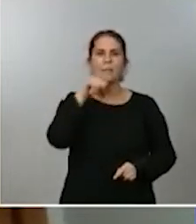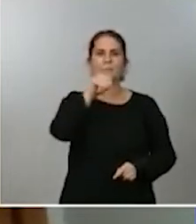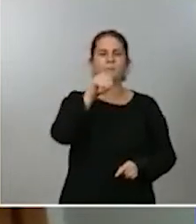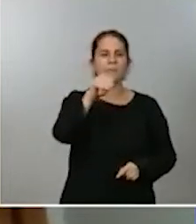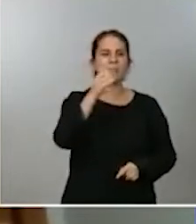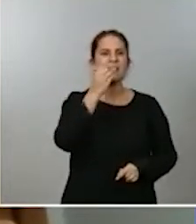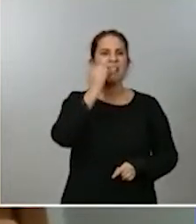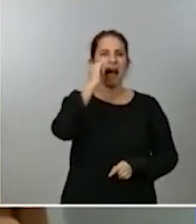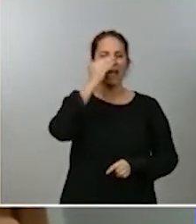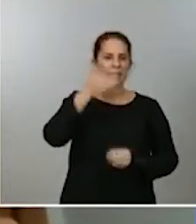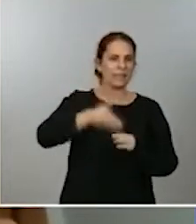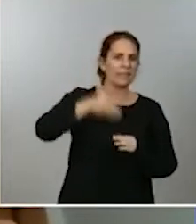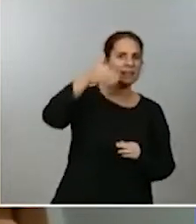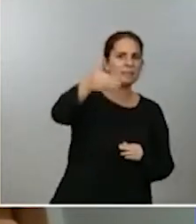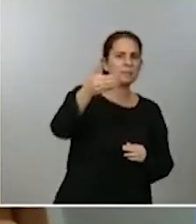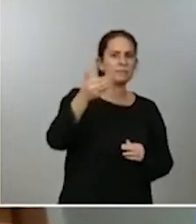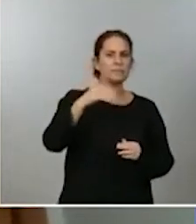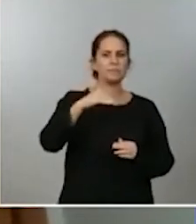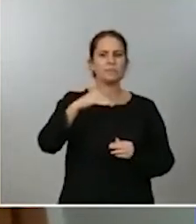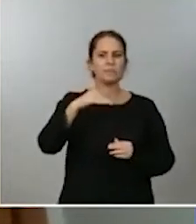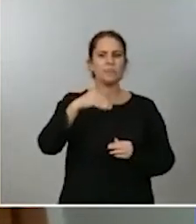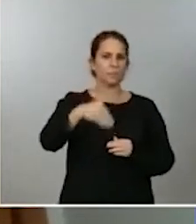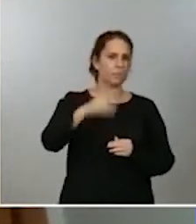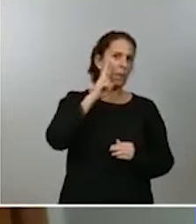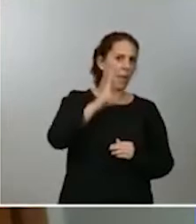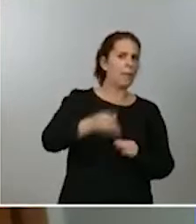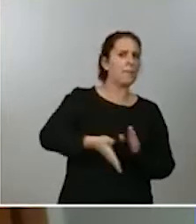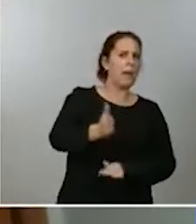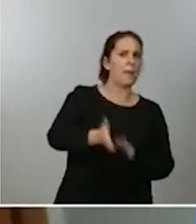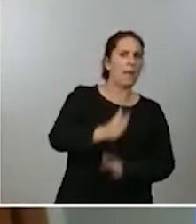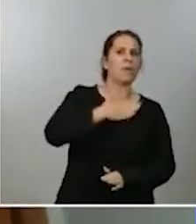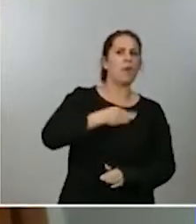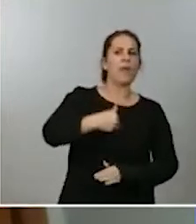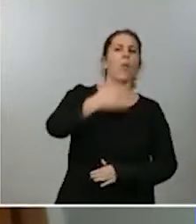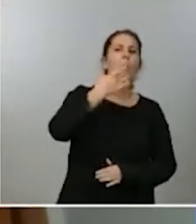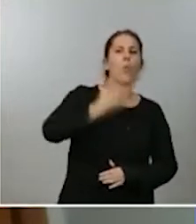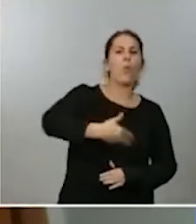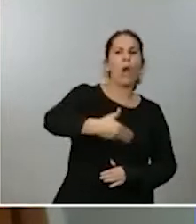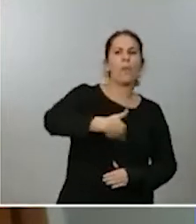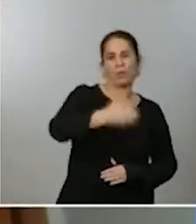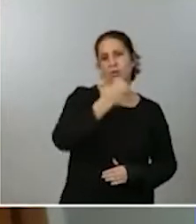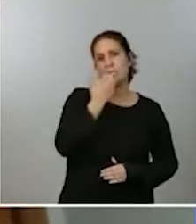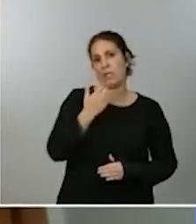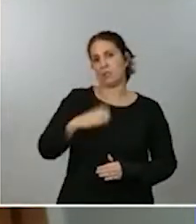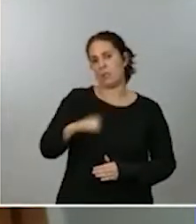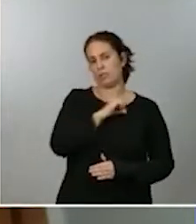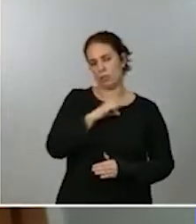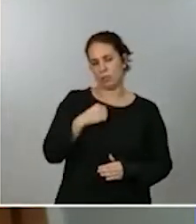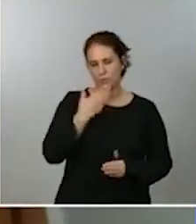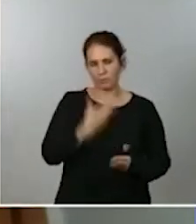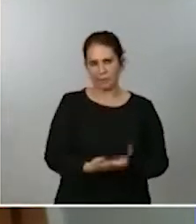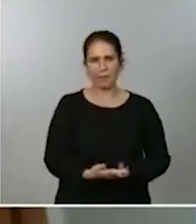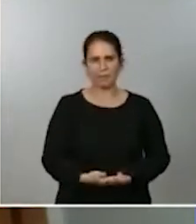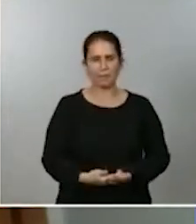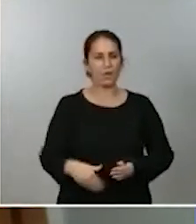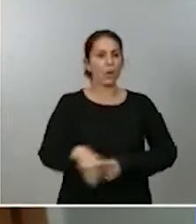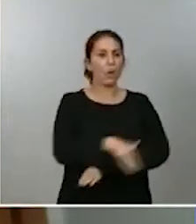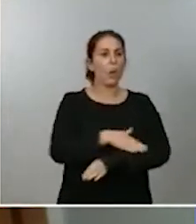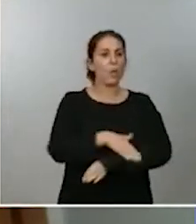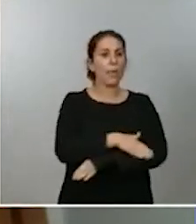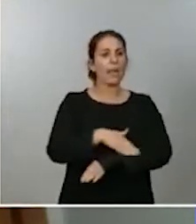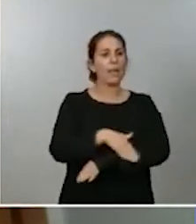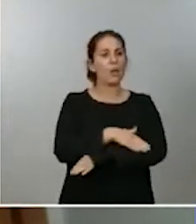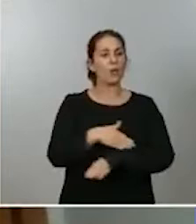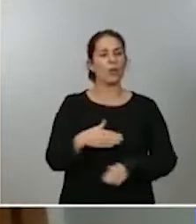tomar esa medida en caso de que las comunidades autónomas lo pidan. El Gobierno siempre ha dicho que en lo que está es en